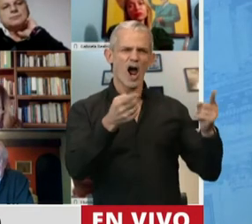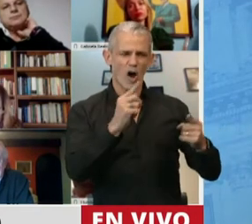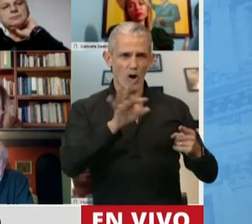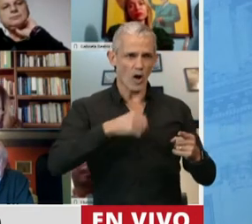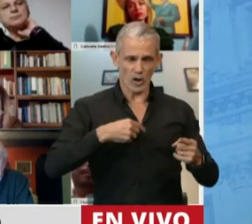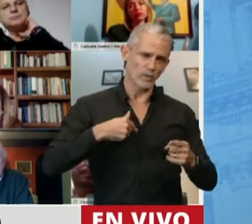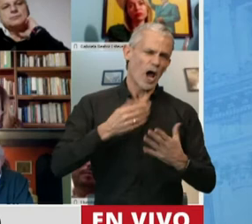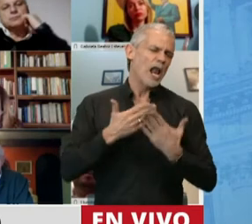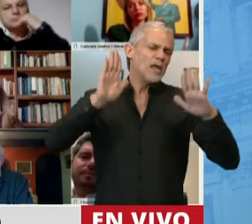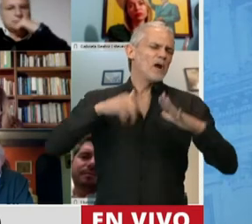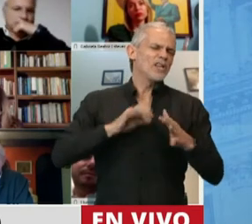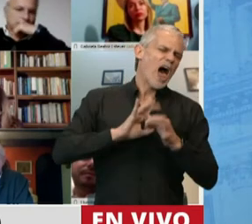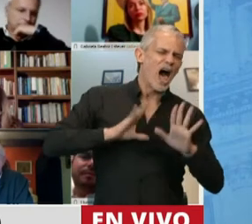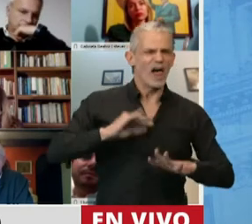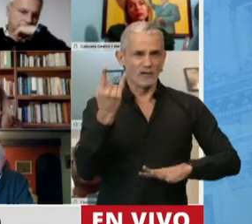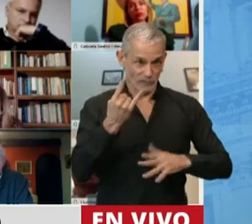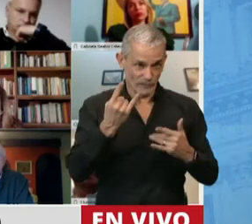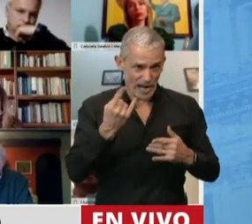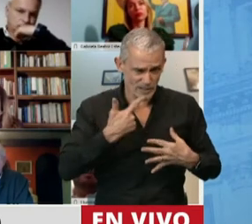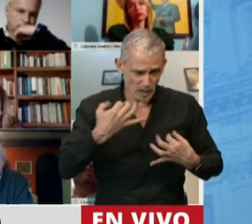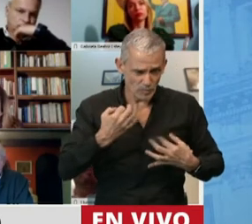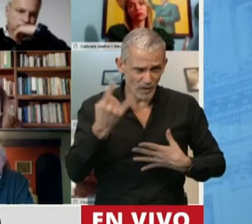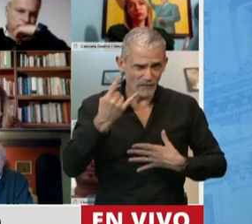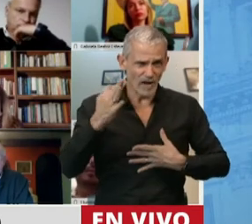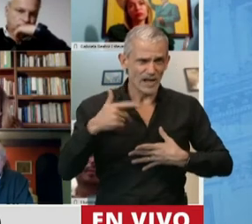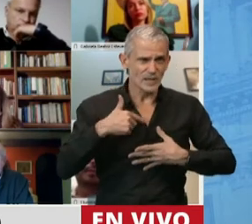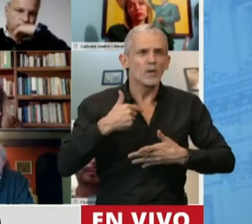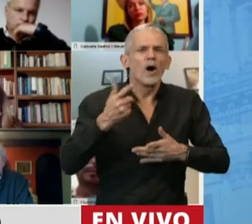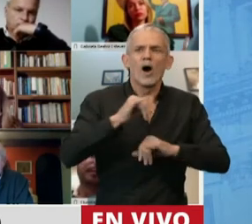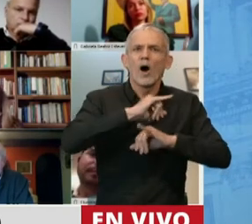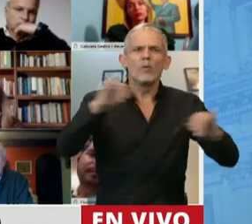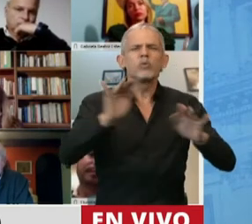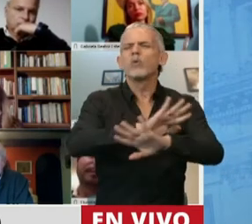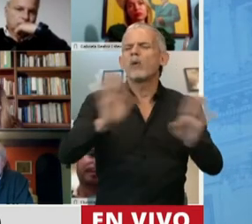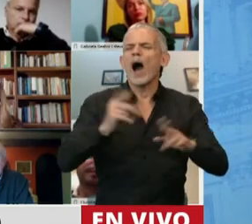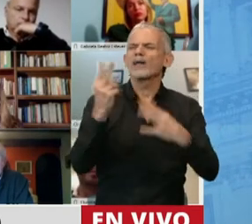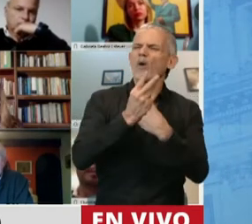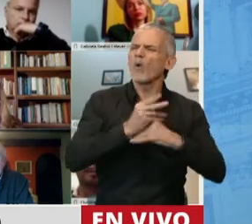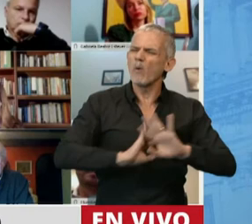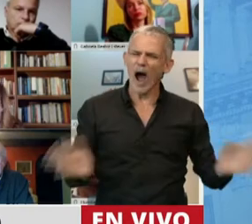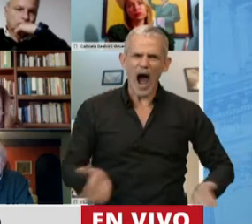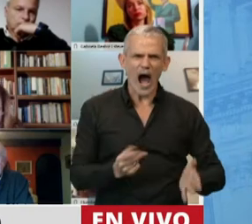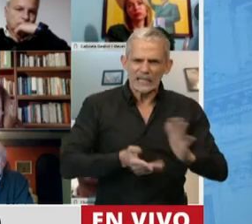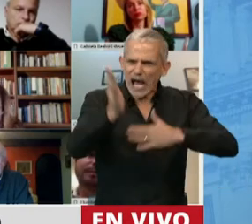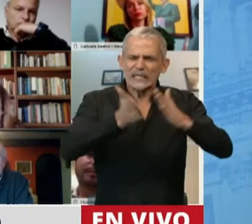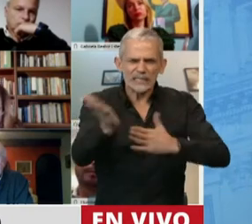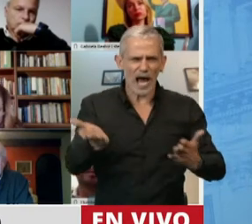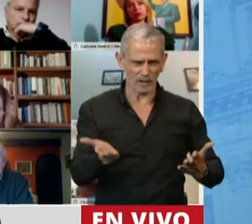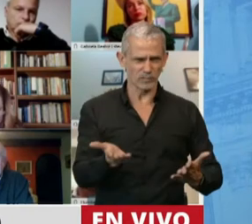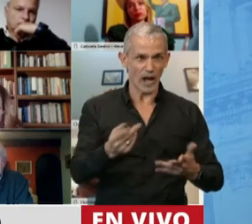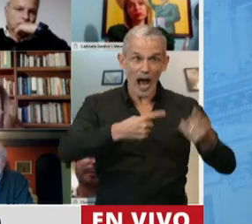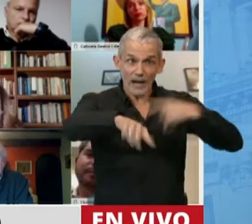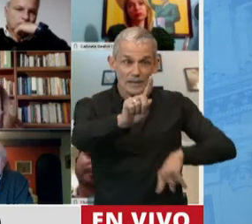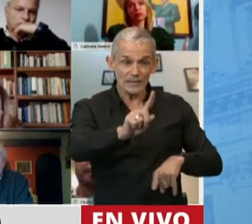falsa libertad y de una falacia libertaria llaman a la gente a que deje de cuidarse. Todo lo contrario de ello es la